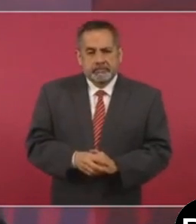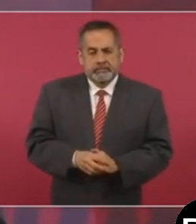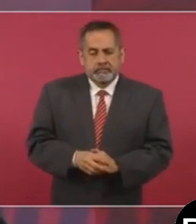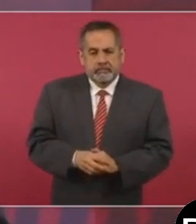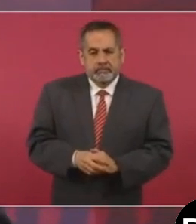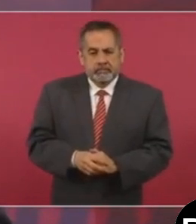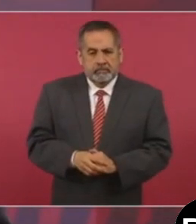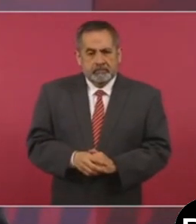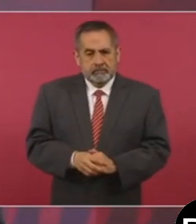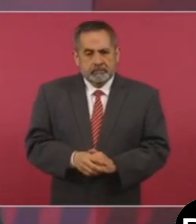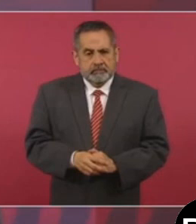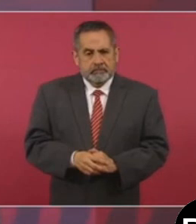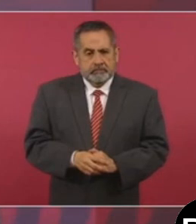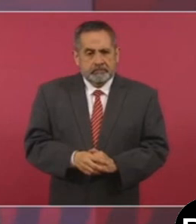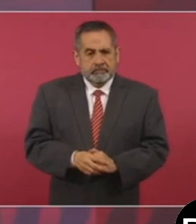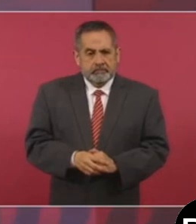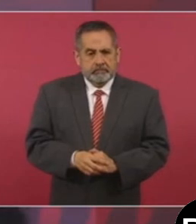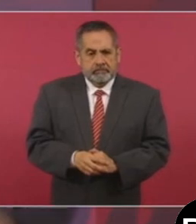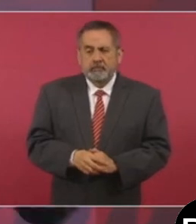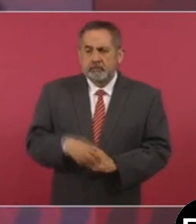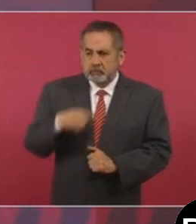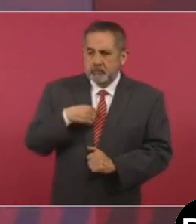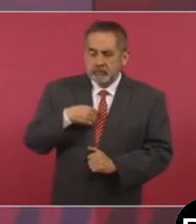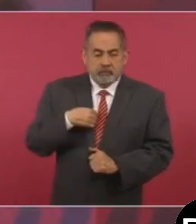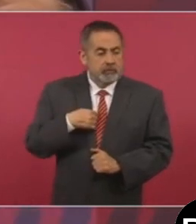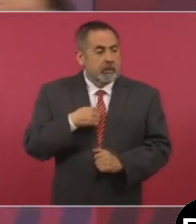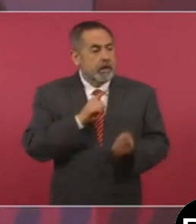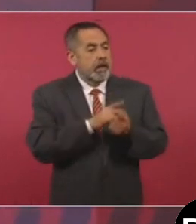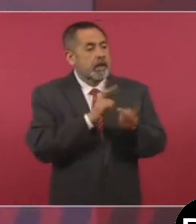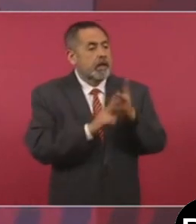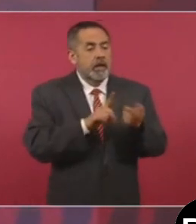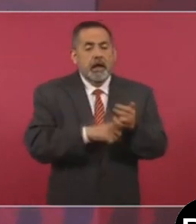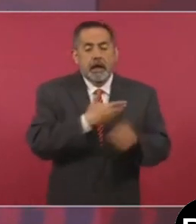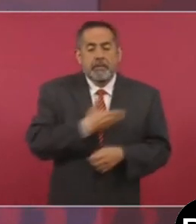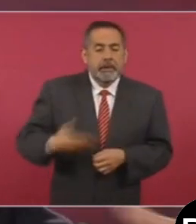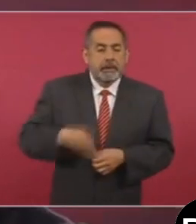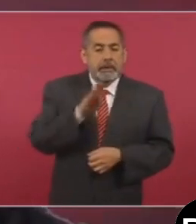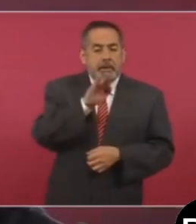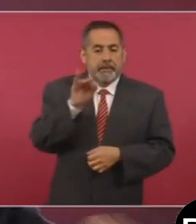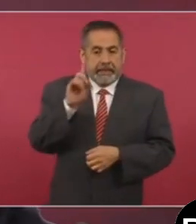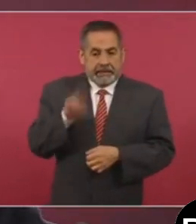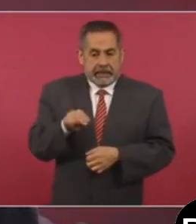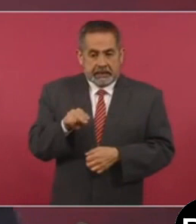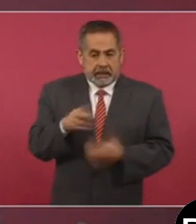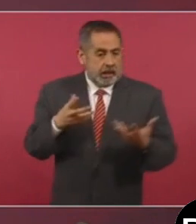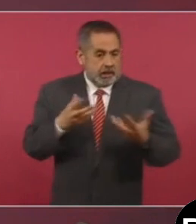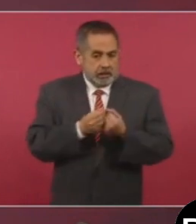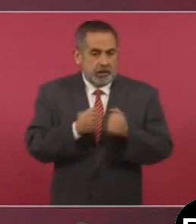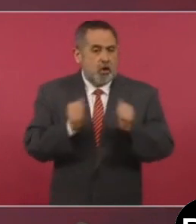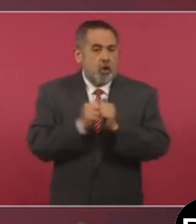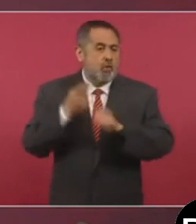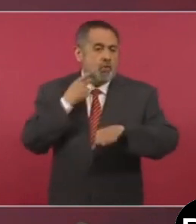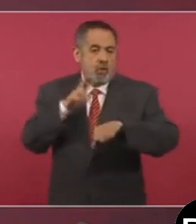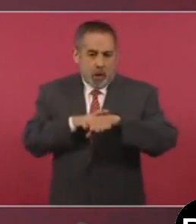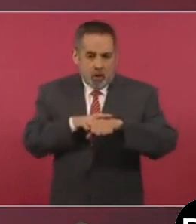informé al presidente Biden en la reunión bilateral, cuando estaba el procurador